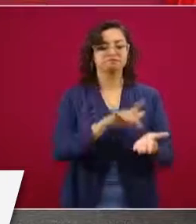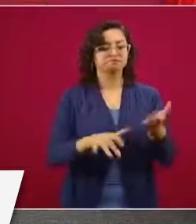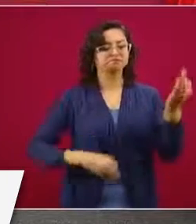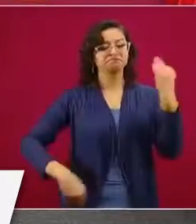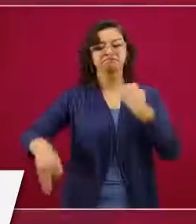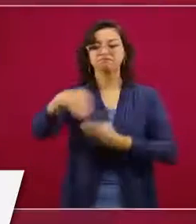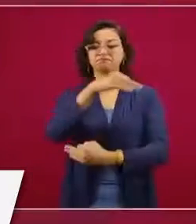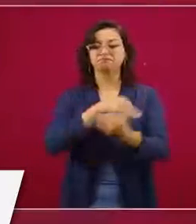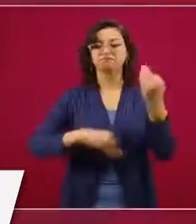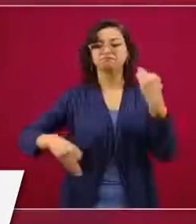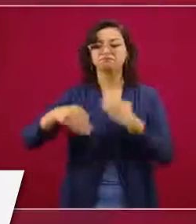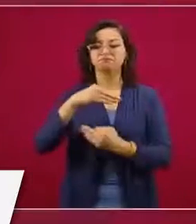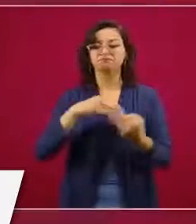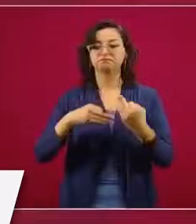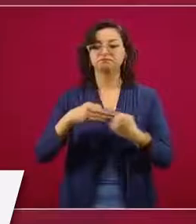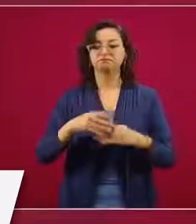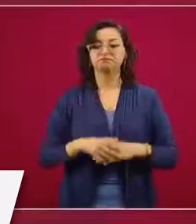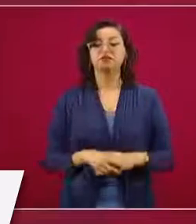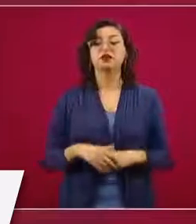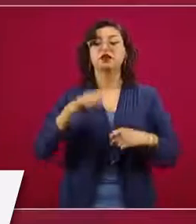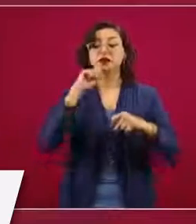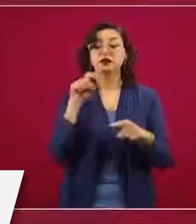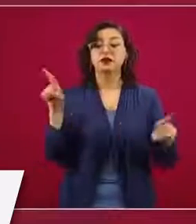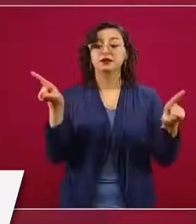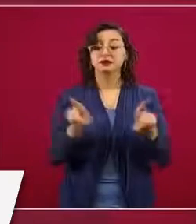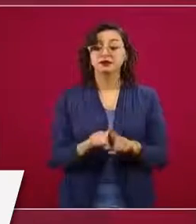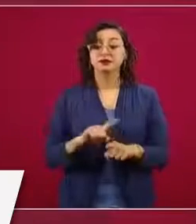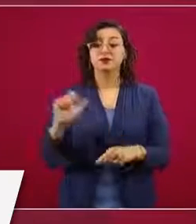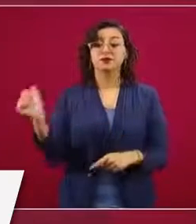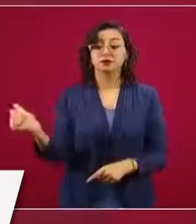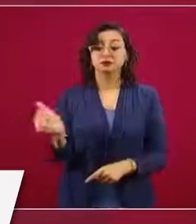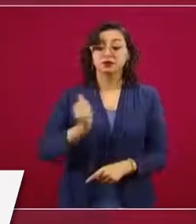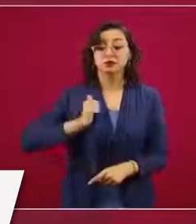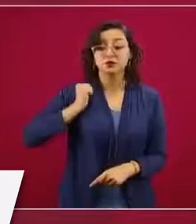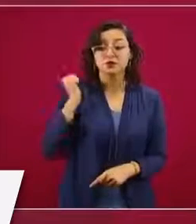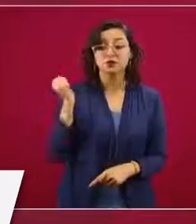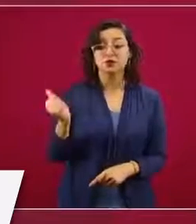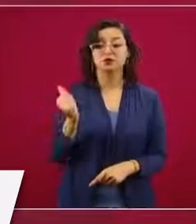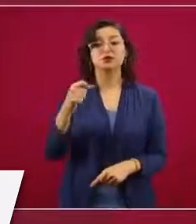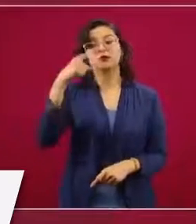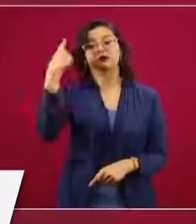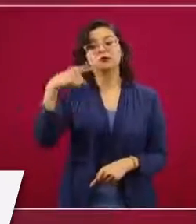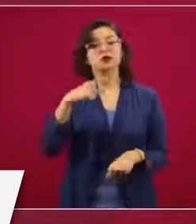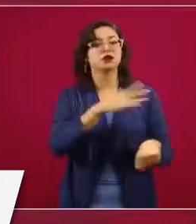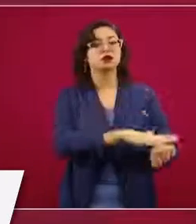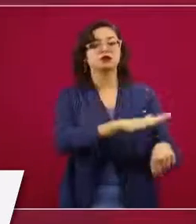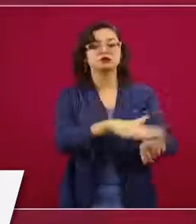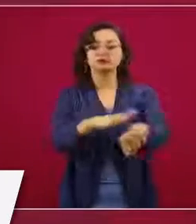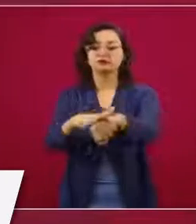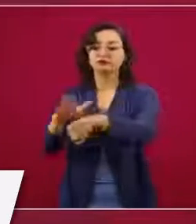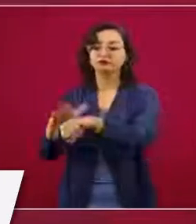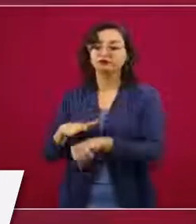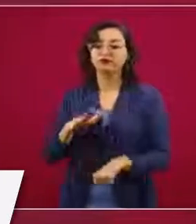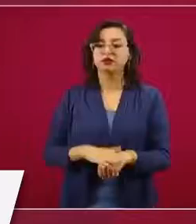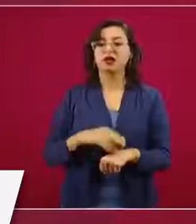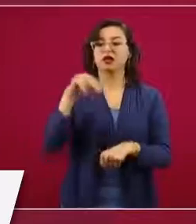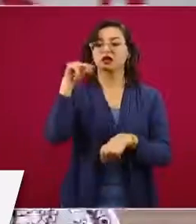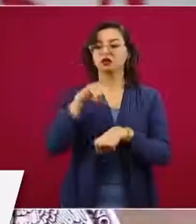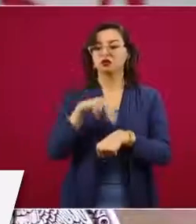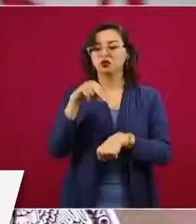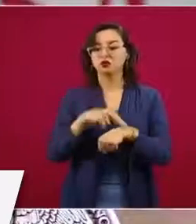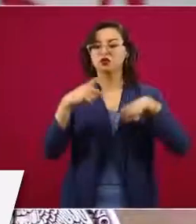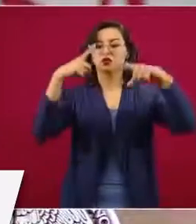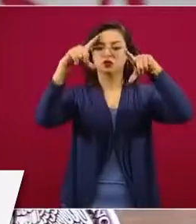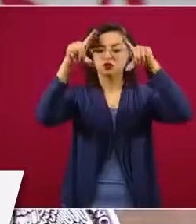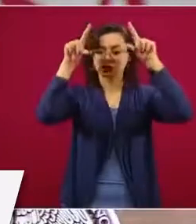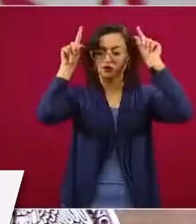Aquí también aprovecho para seguir convocando a médicos, a enfermeras,